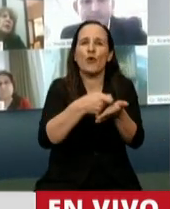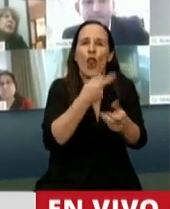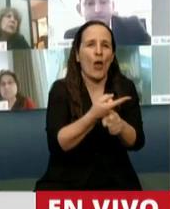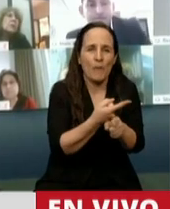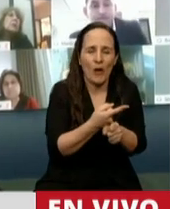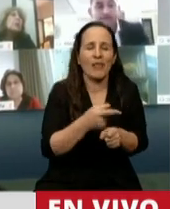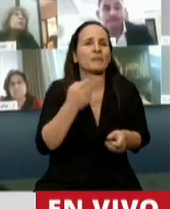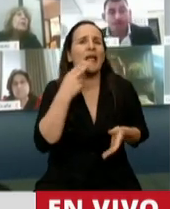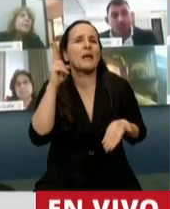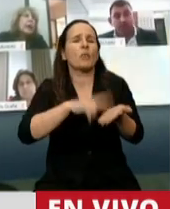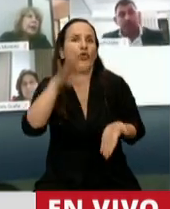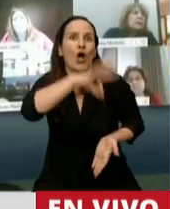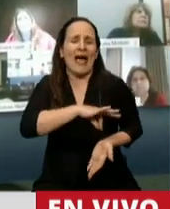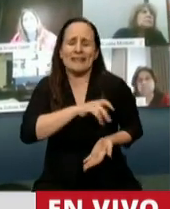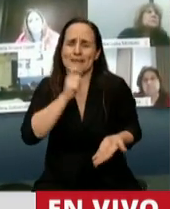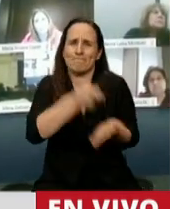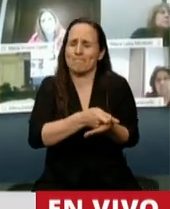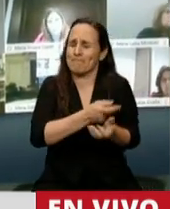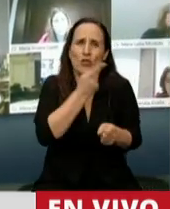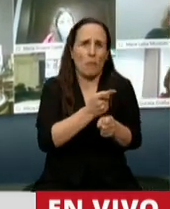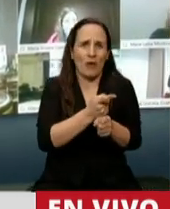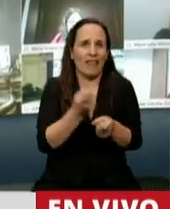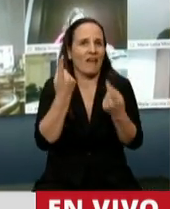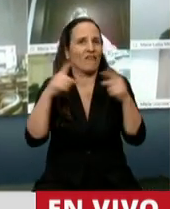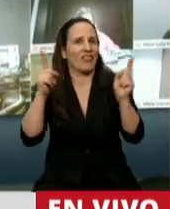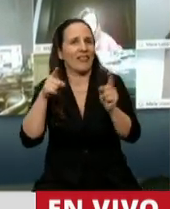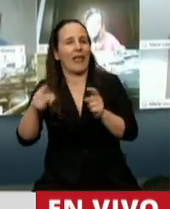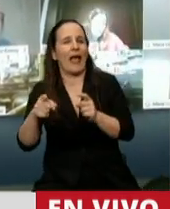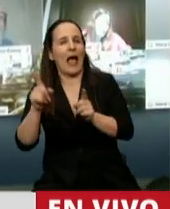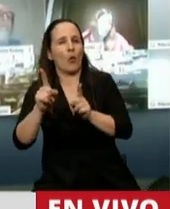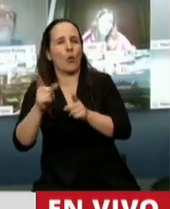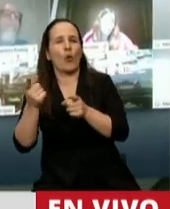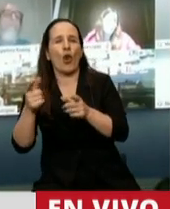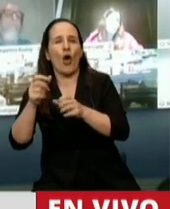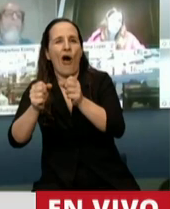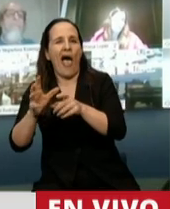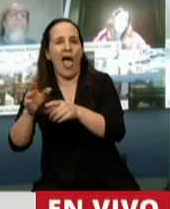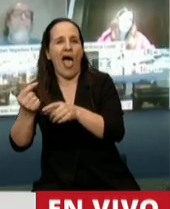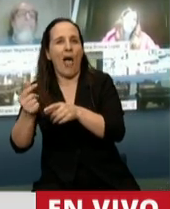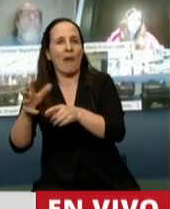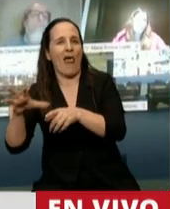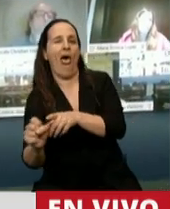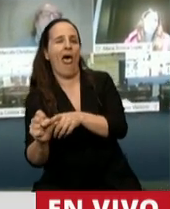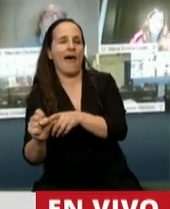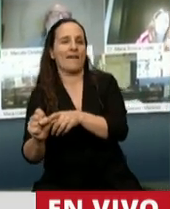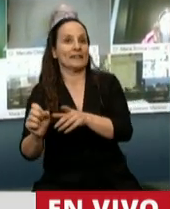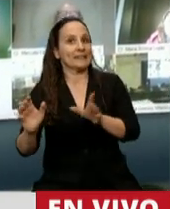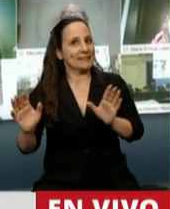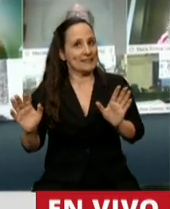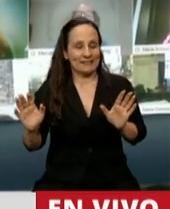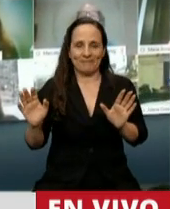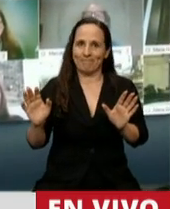pagar impuesto a las ganancias, con quien tuvo una apropiación indebida de fondo. Y siquiera no hacemos una distinción, presidente,